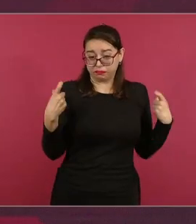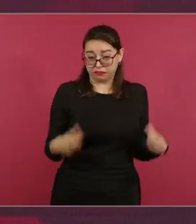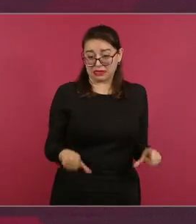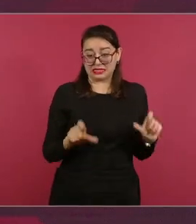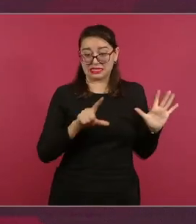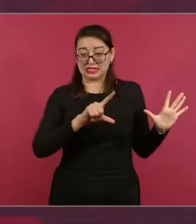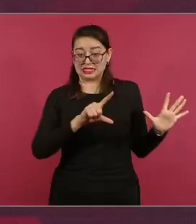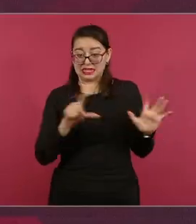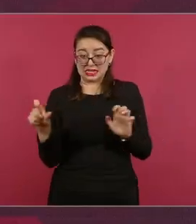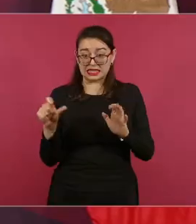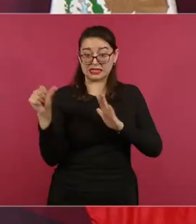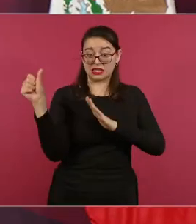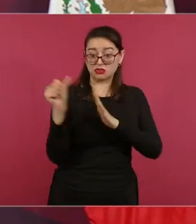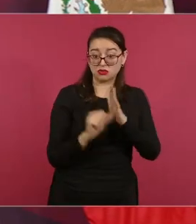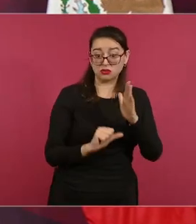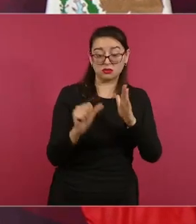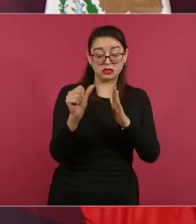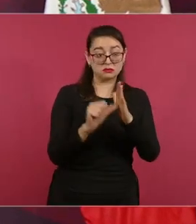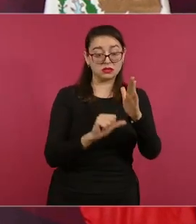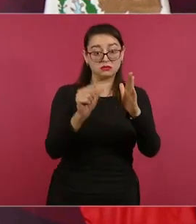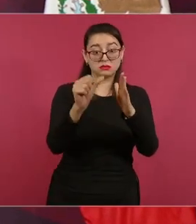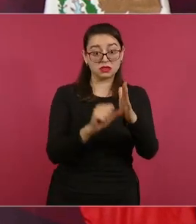se les reduzca